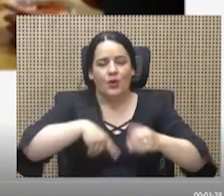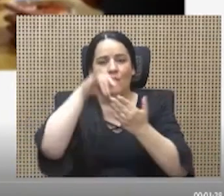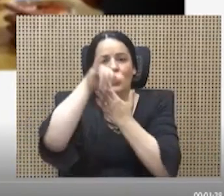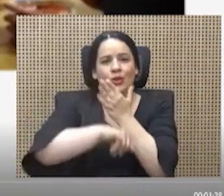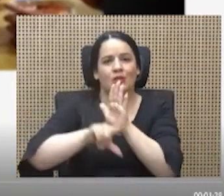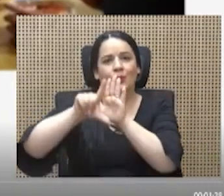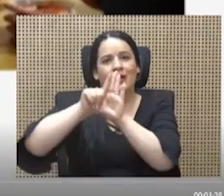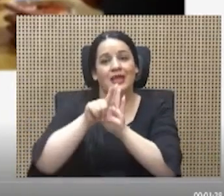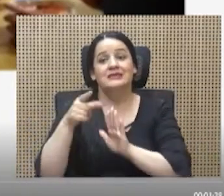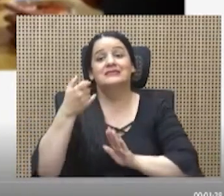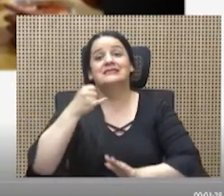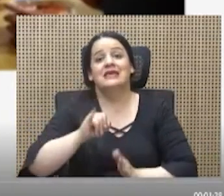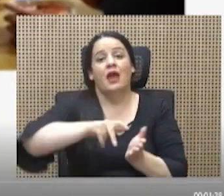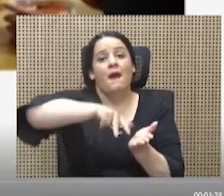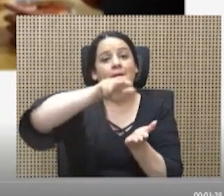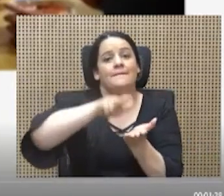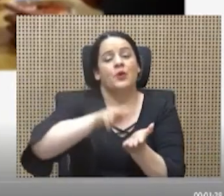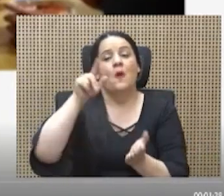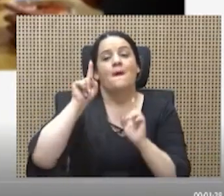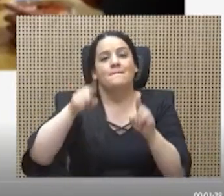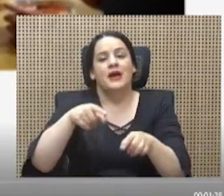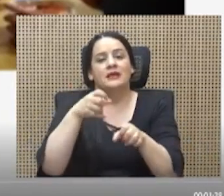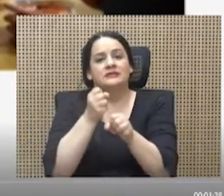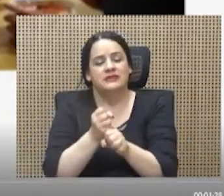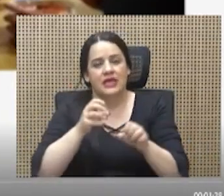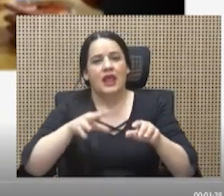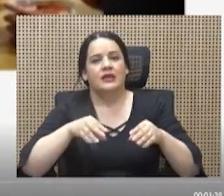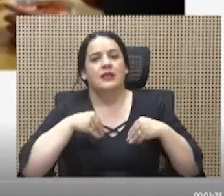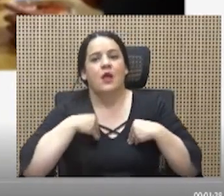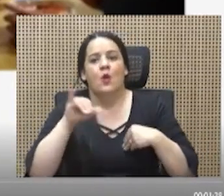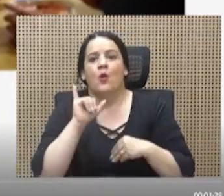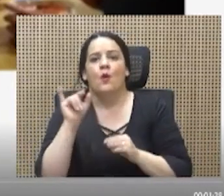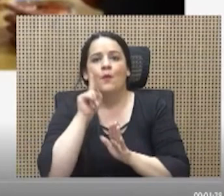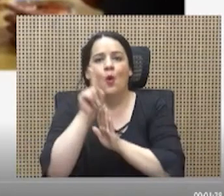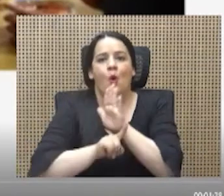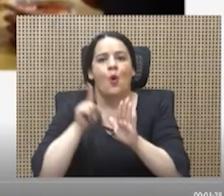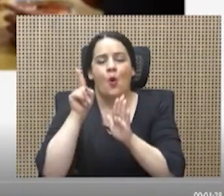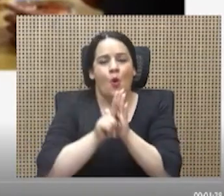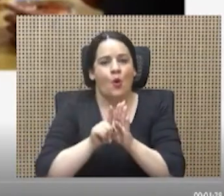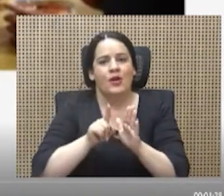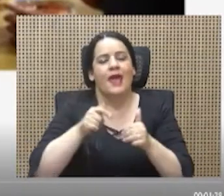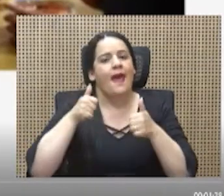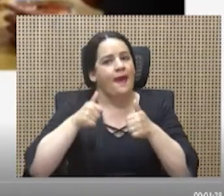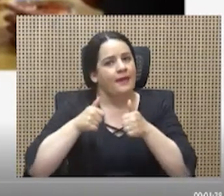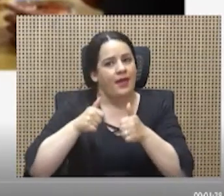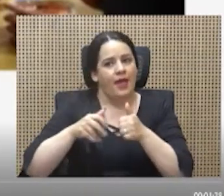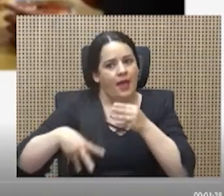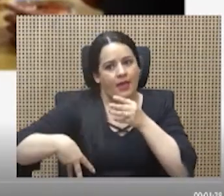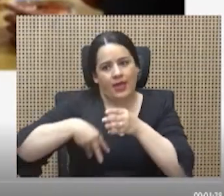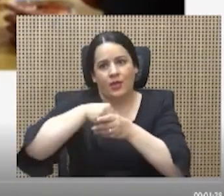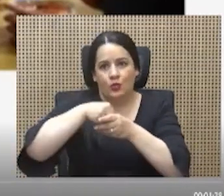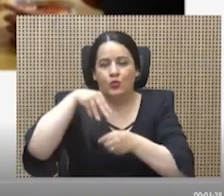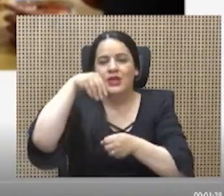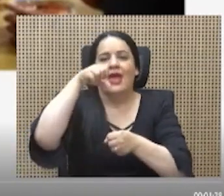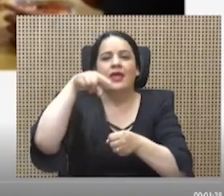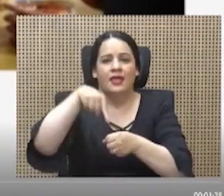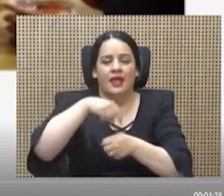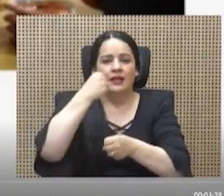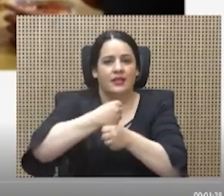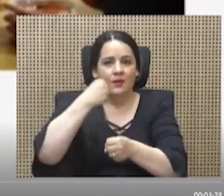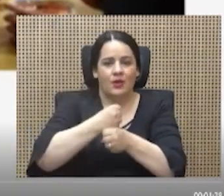de ley, si lo aprobamos, va a ser considerada como hora efectiva de trabajo. ¿Esto qué quiere decir?